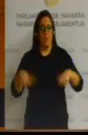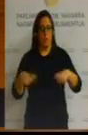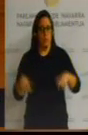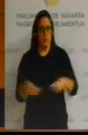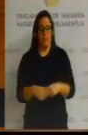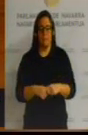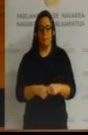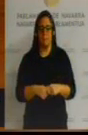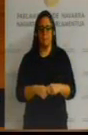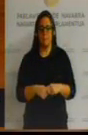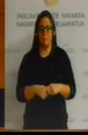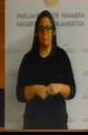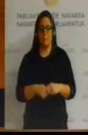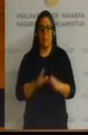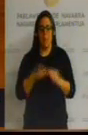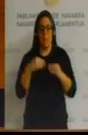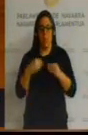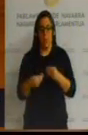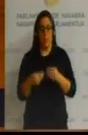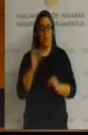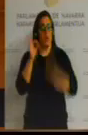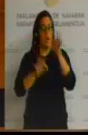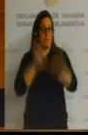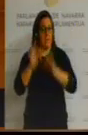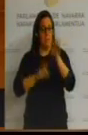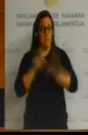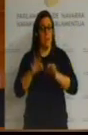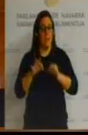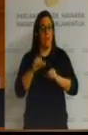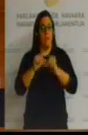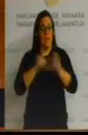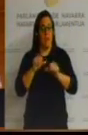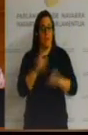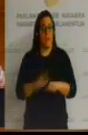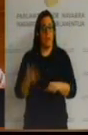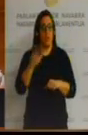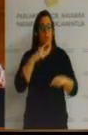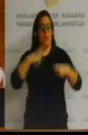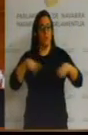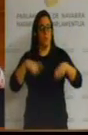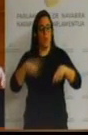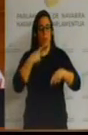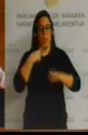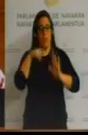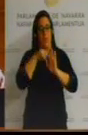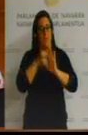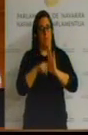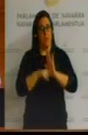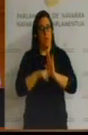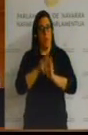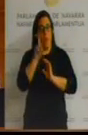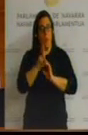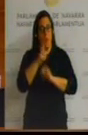Dentro del documento que la propia Asamblea de la Liga Nacional de Fútbol Sala aprobó como de obligado cumplimiento a partir del 1 de